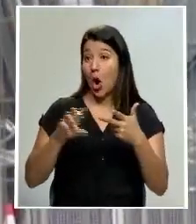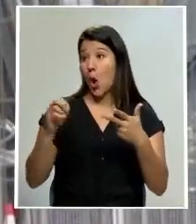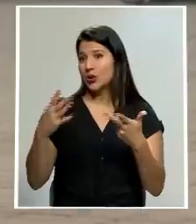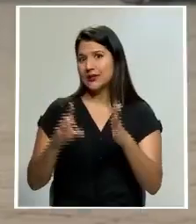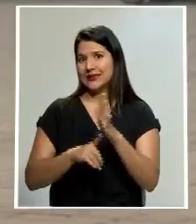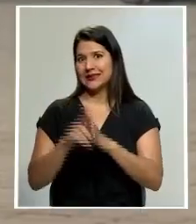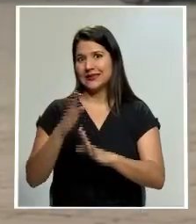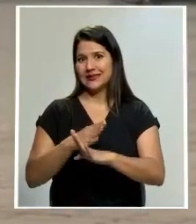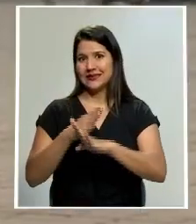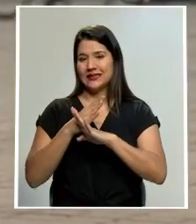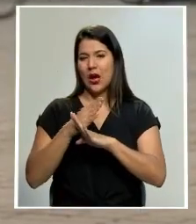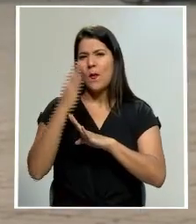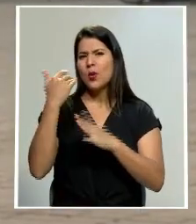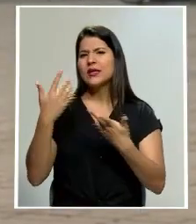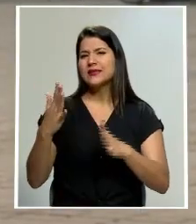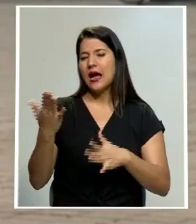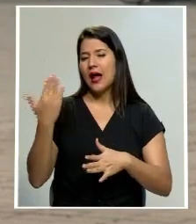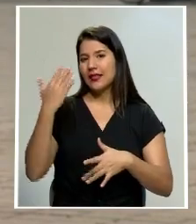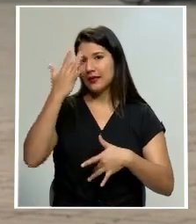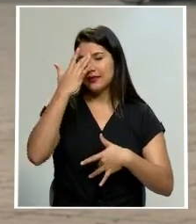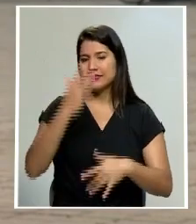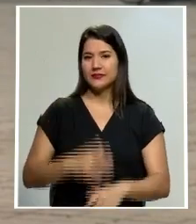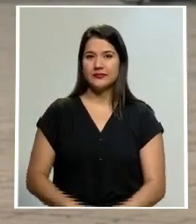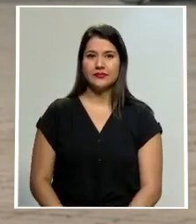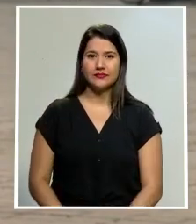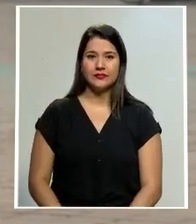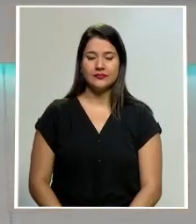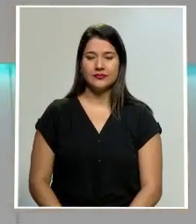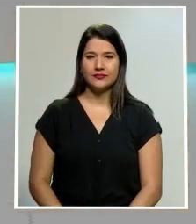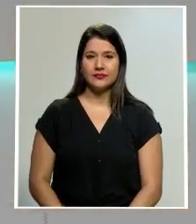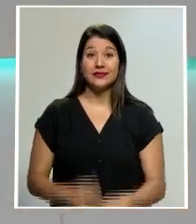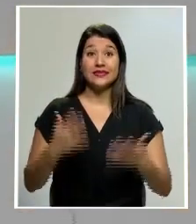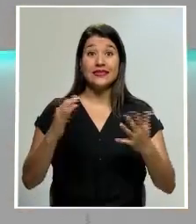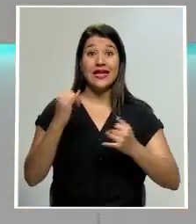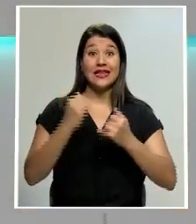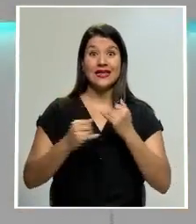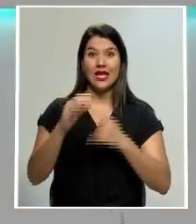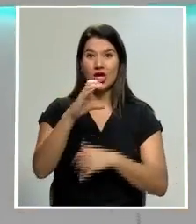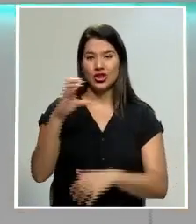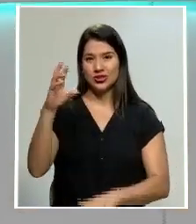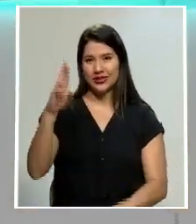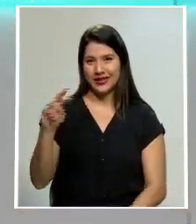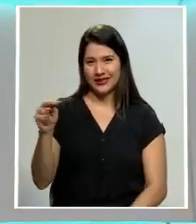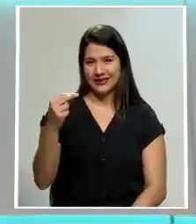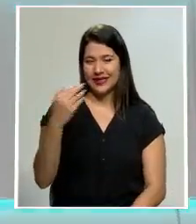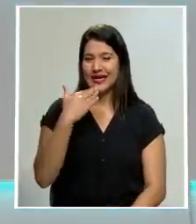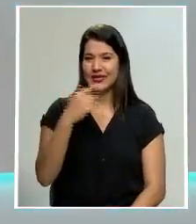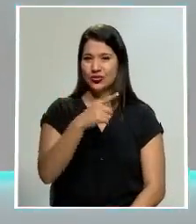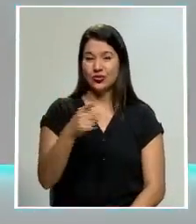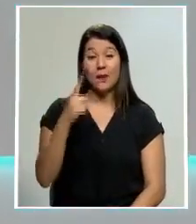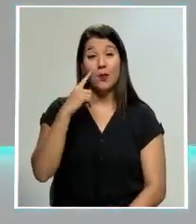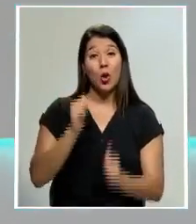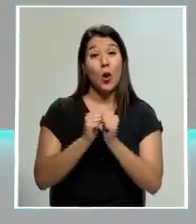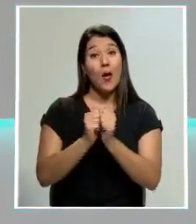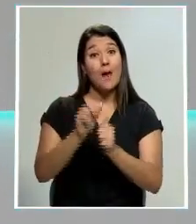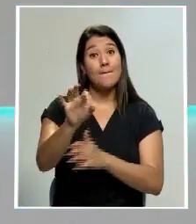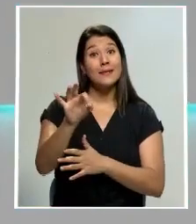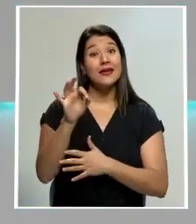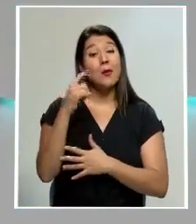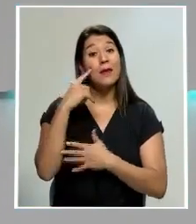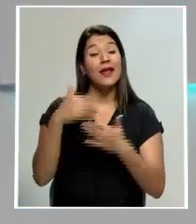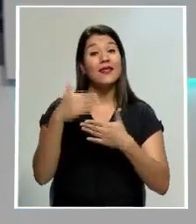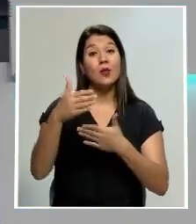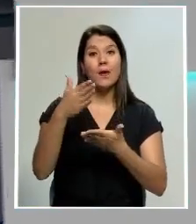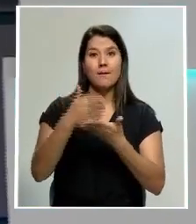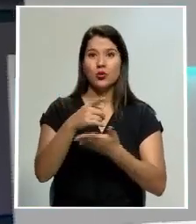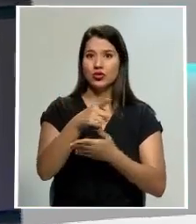por haber sido contaminado previamente hasta aquí esta edición de Costa Rica Noticias agradecemos su compañía y lo invitamos para que después de